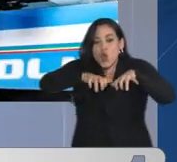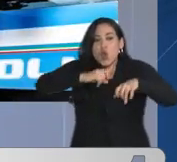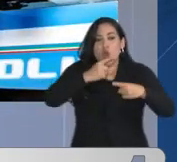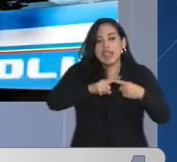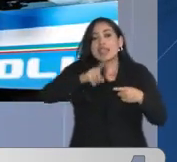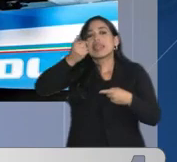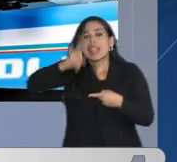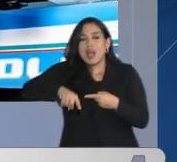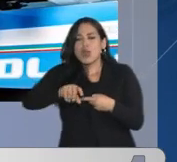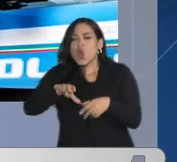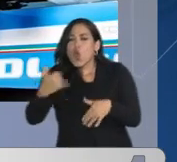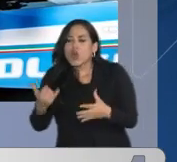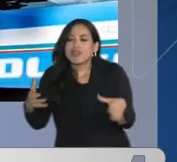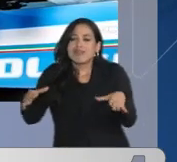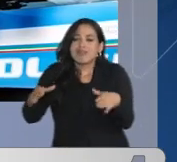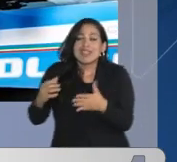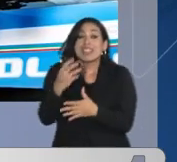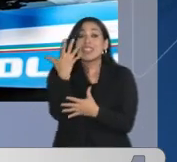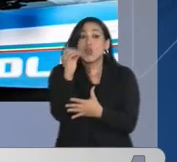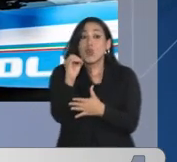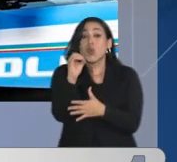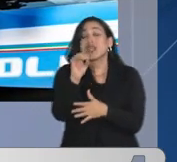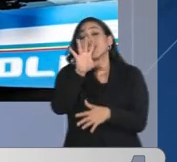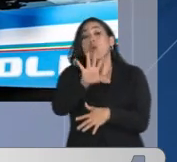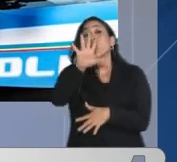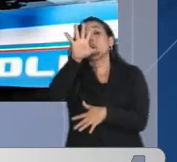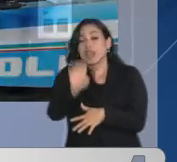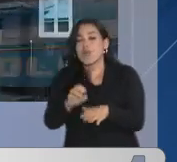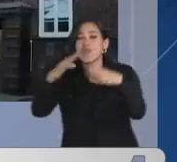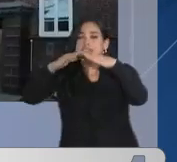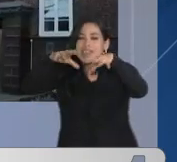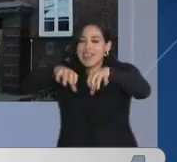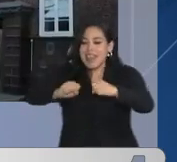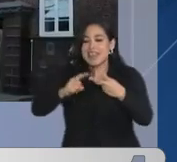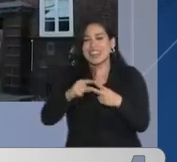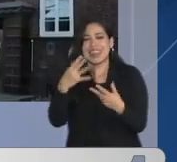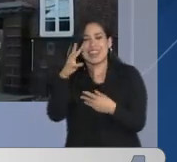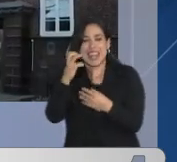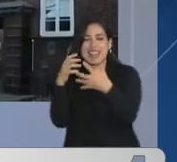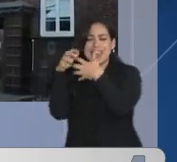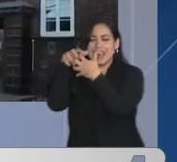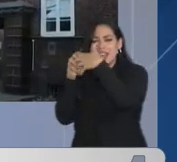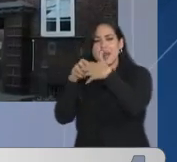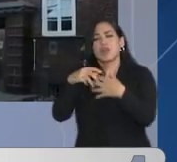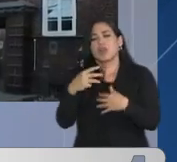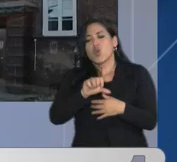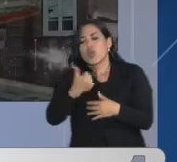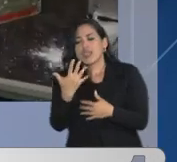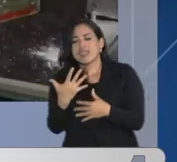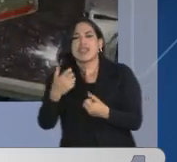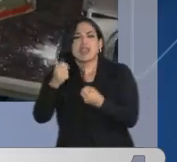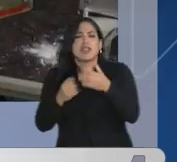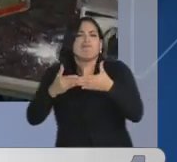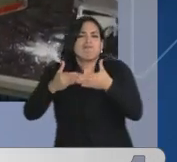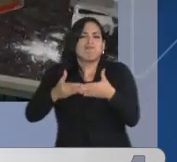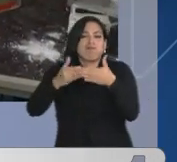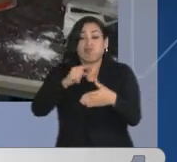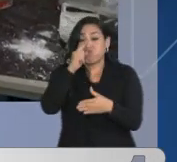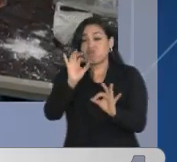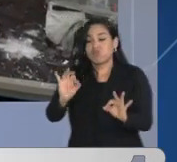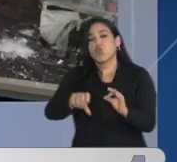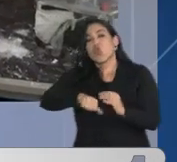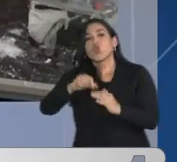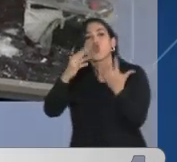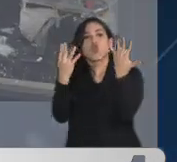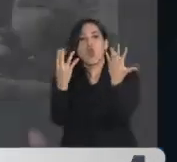y la incautación, entre otras cosas, de 59 inmuebles, 30 camiones, 35 vehículos, tres embarcaciones de lujo y